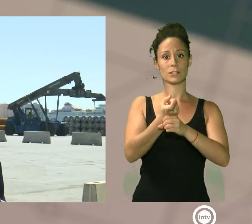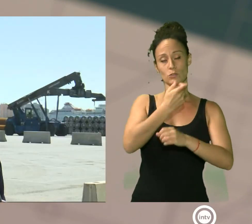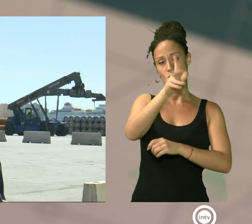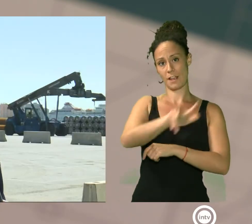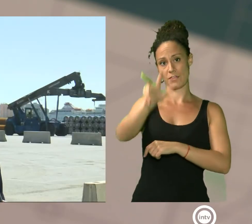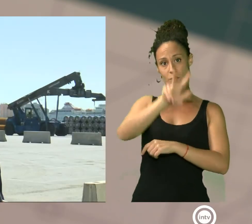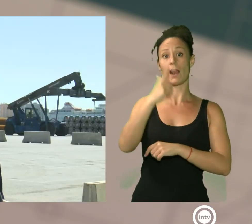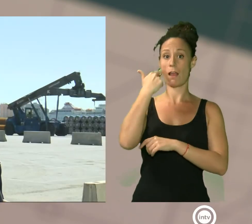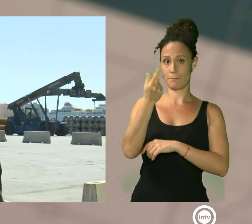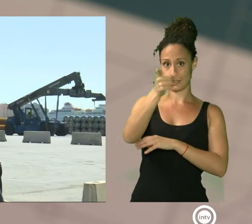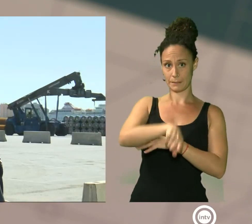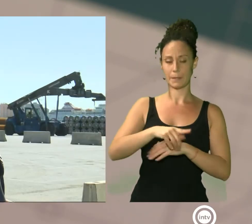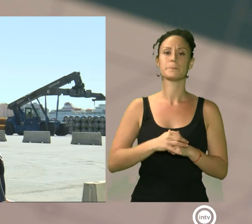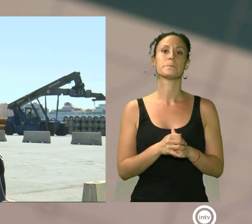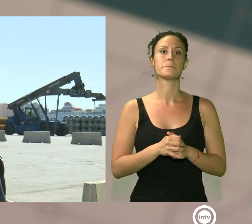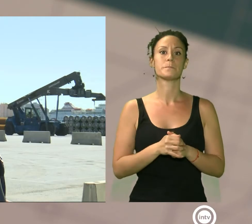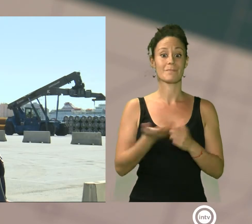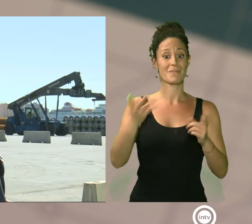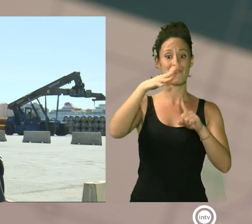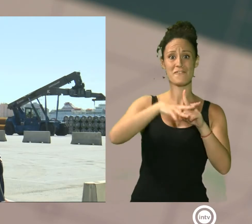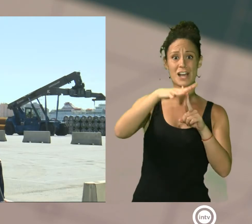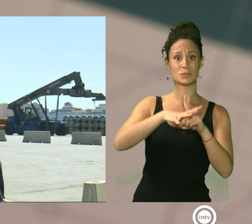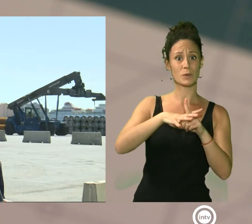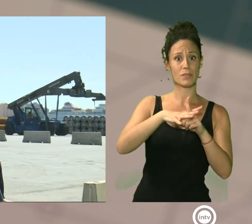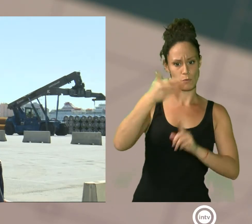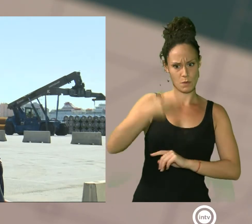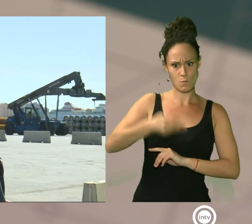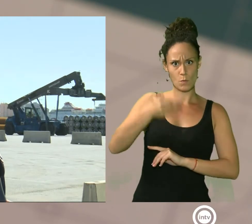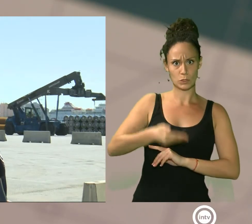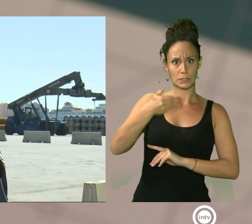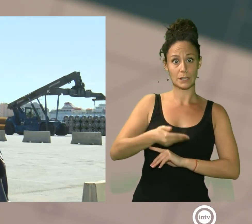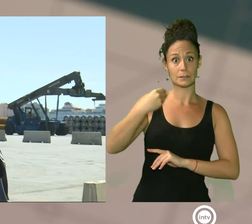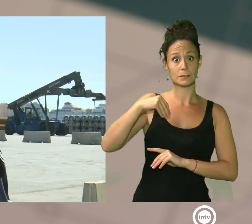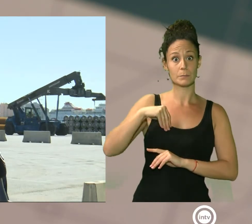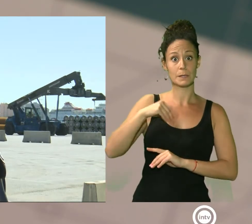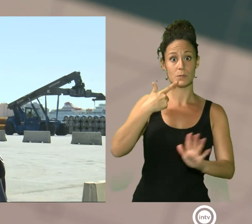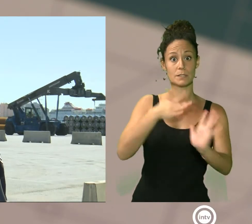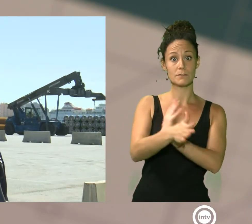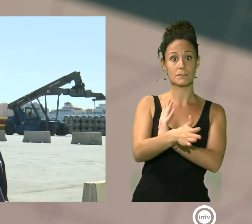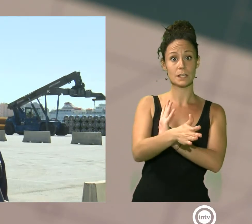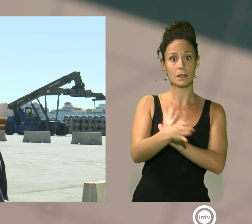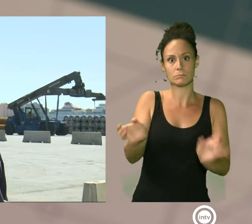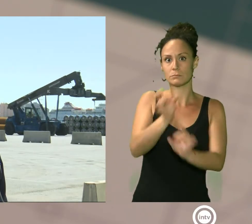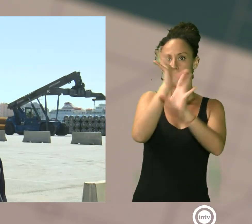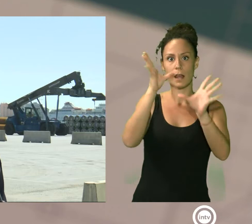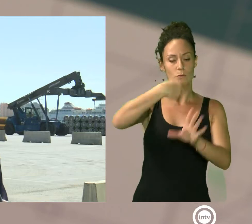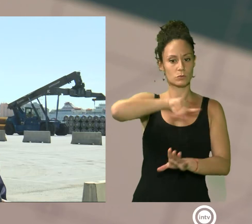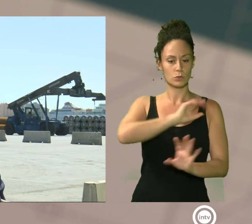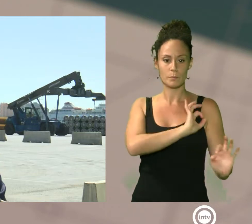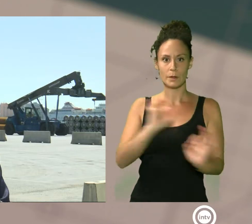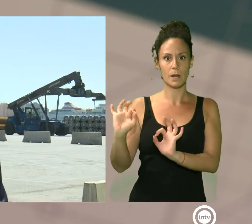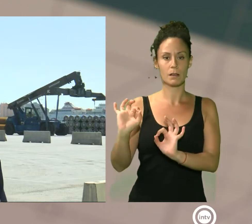Paso del Estrecho lo que supone es una facturación muy importante y evidentemente, como he dicho, estábamos preparados para que